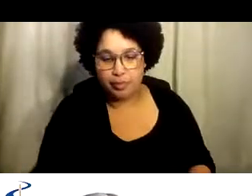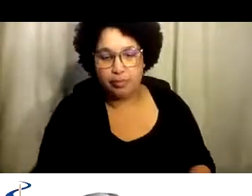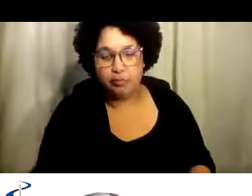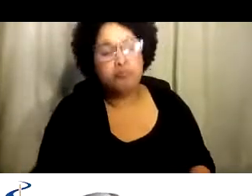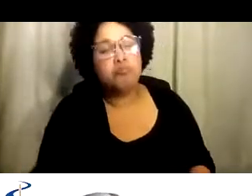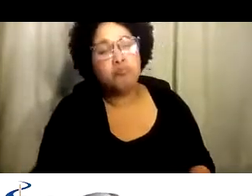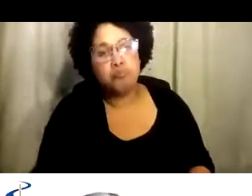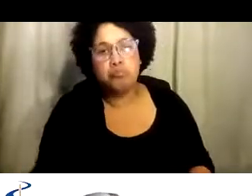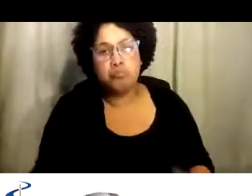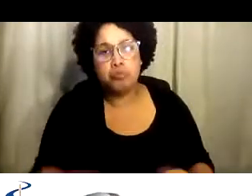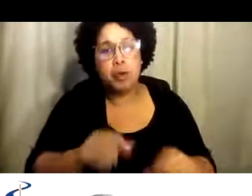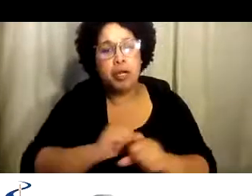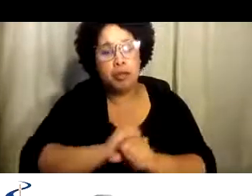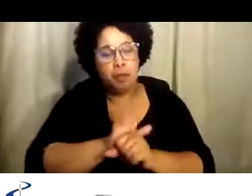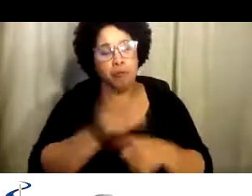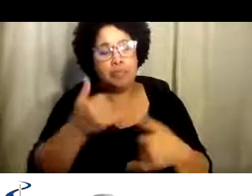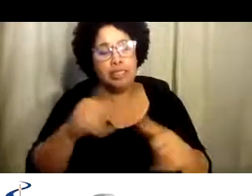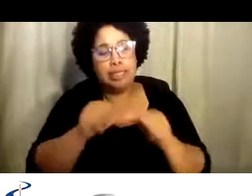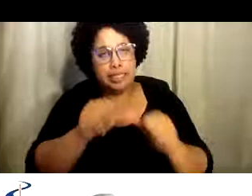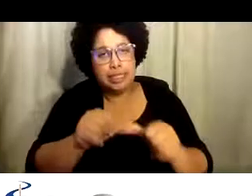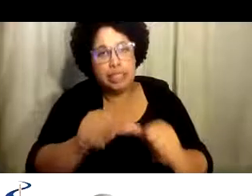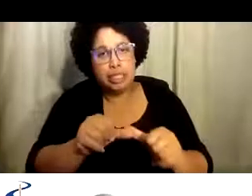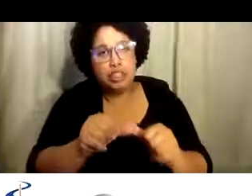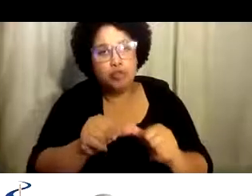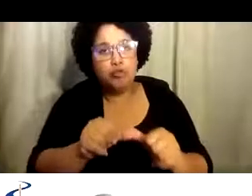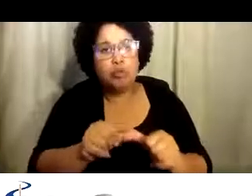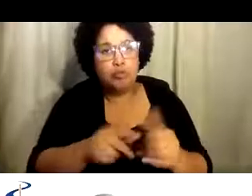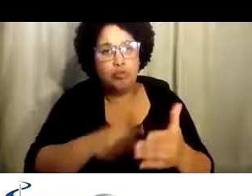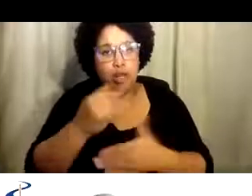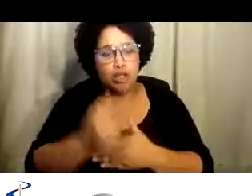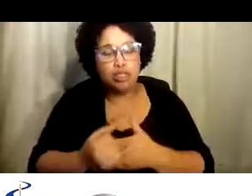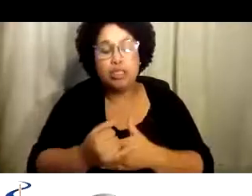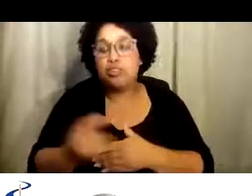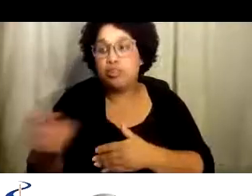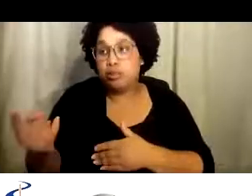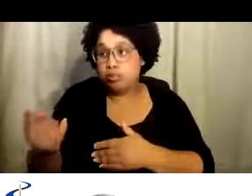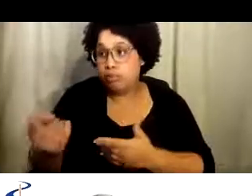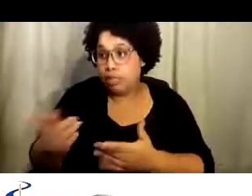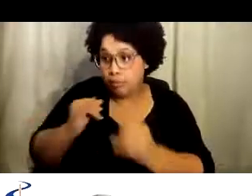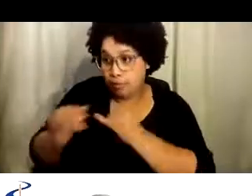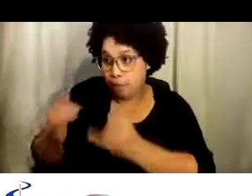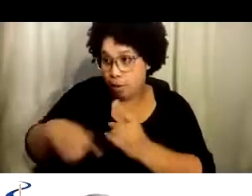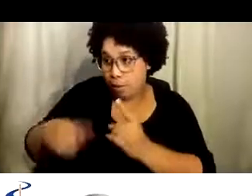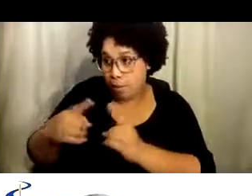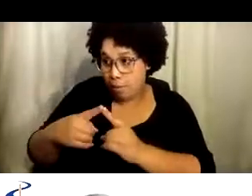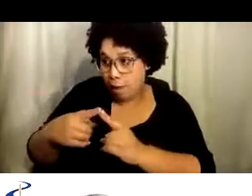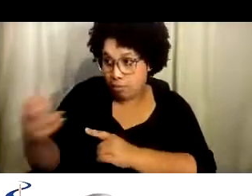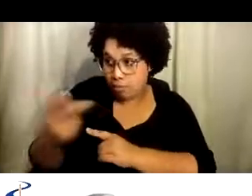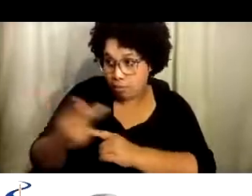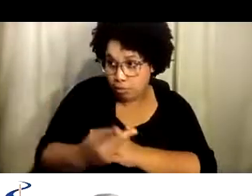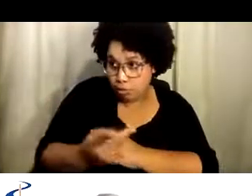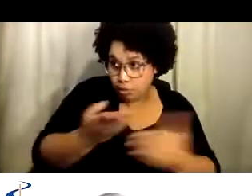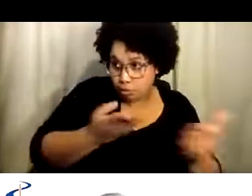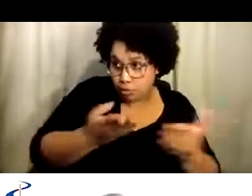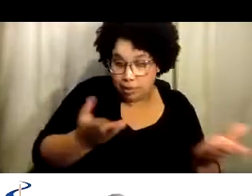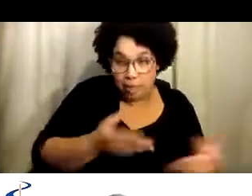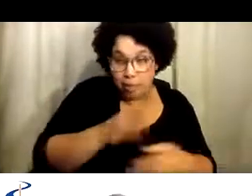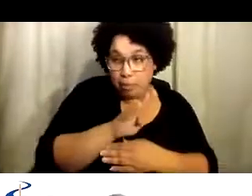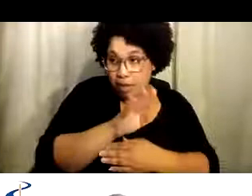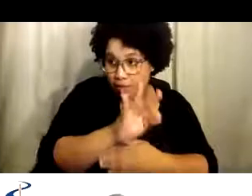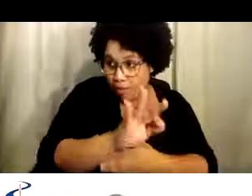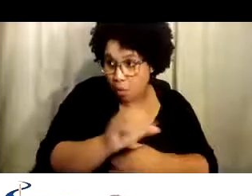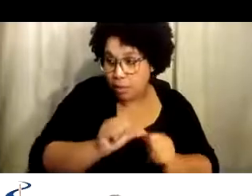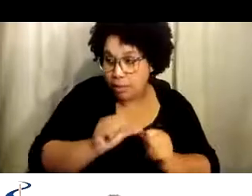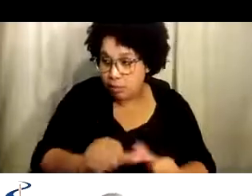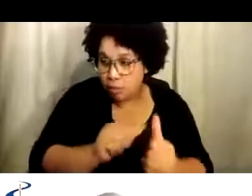Continuamos el proyecto aún durante COVID y recientemente entrevistamos a Dom con respecto a su elección. Si quería regresar en persona